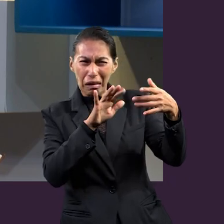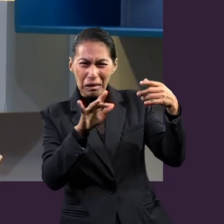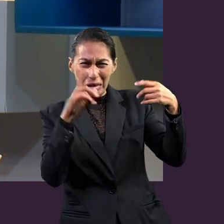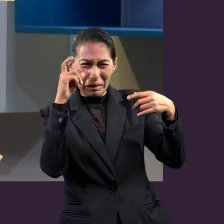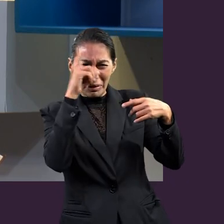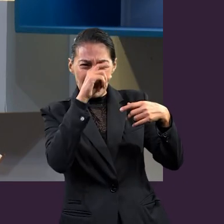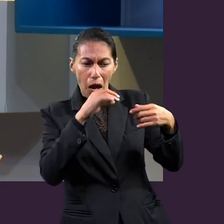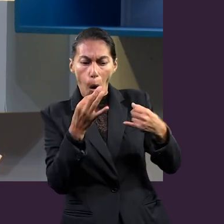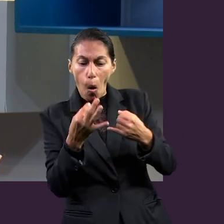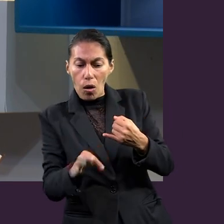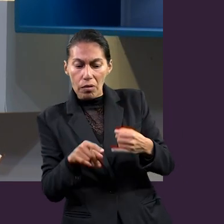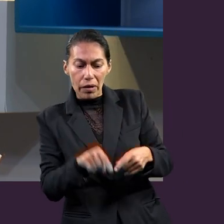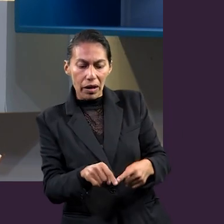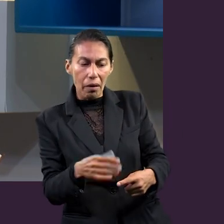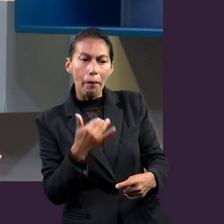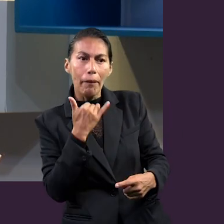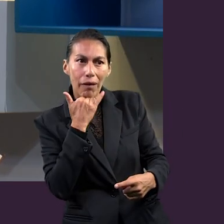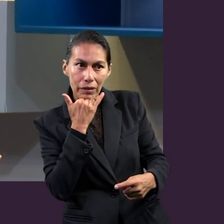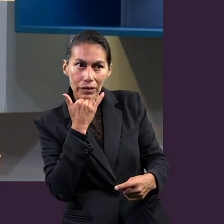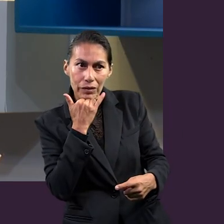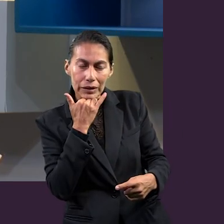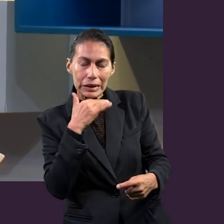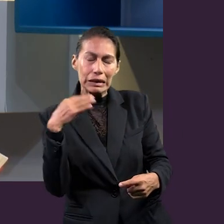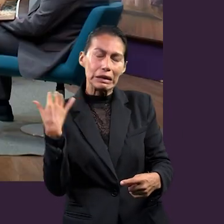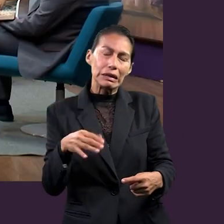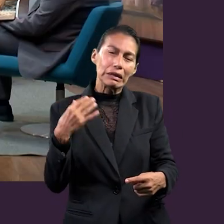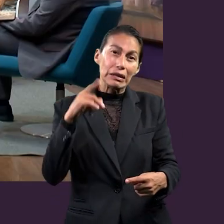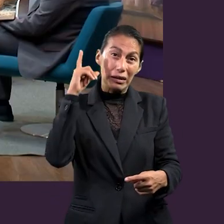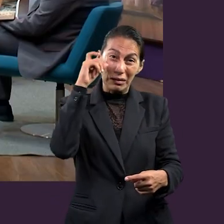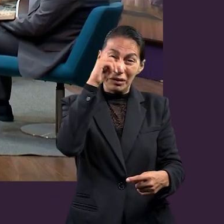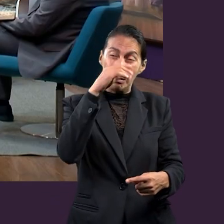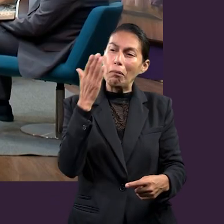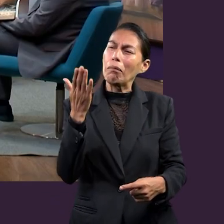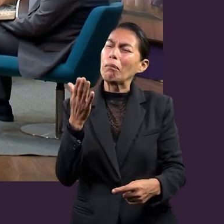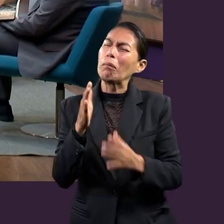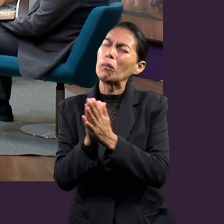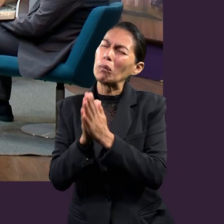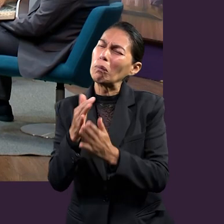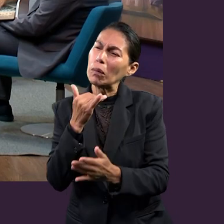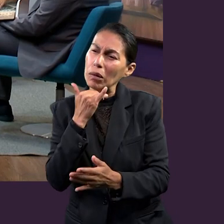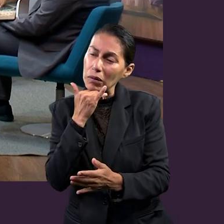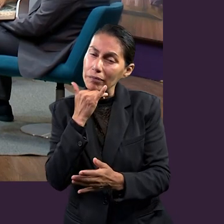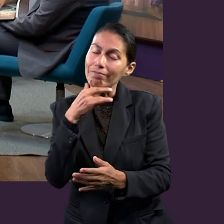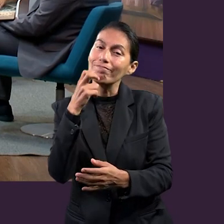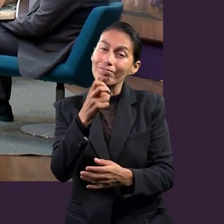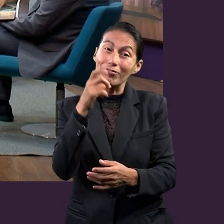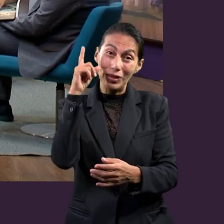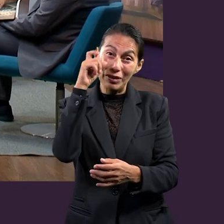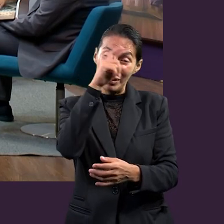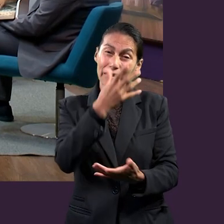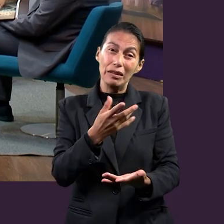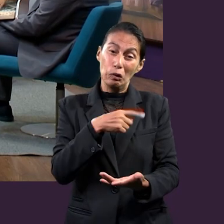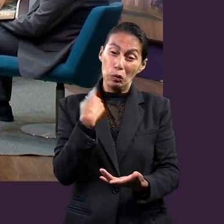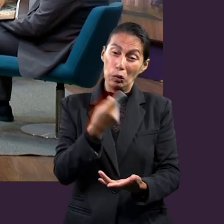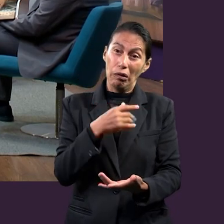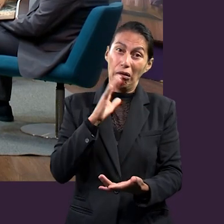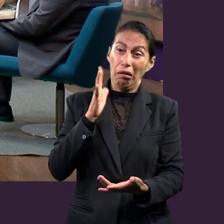Y al final de todas las palabras difíciles de decir, decía, perdón. Qué difícil es pedir perdón. Así es.